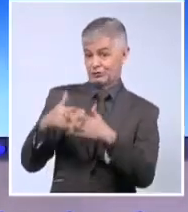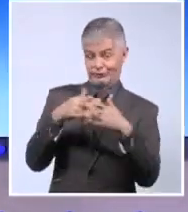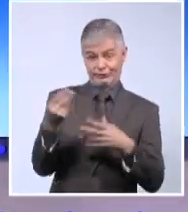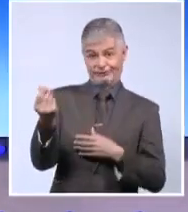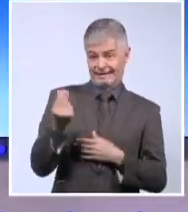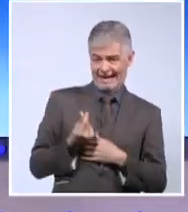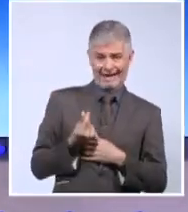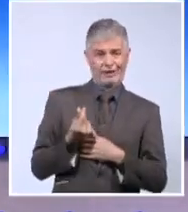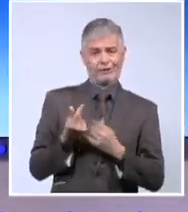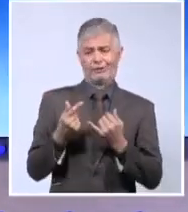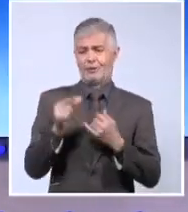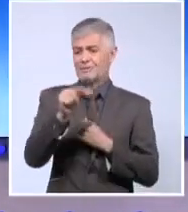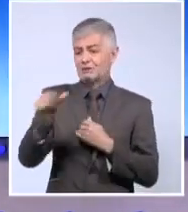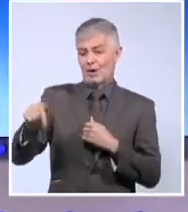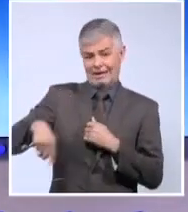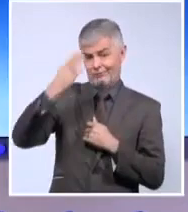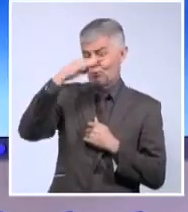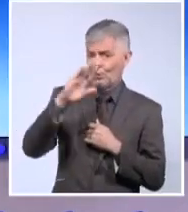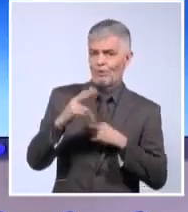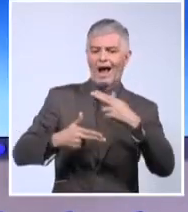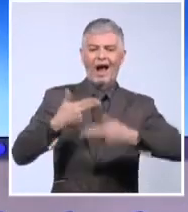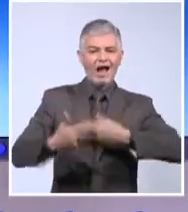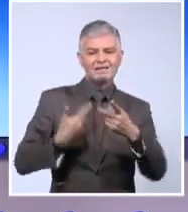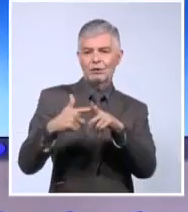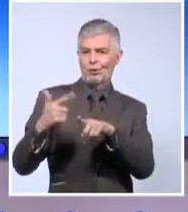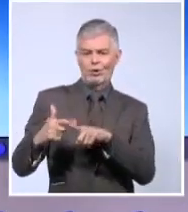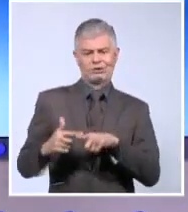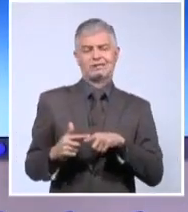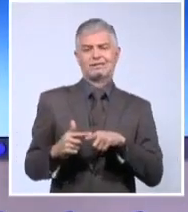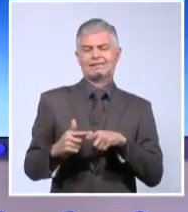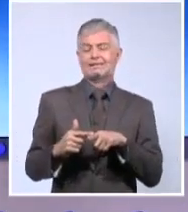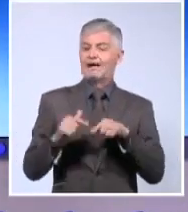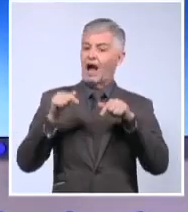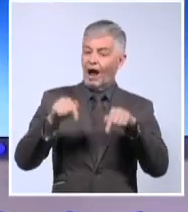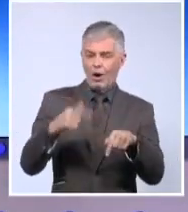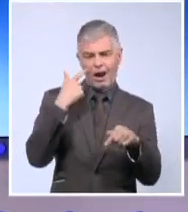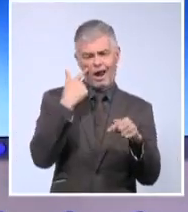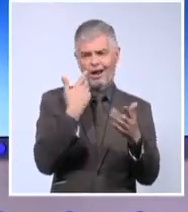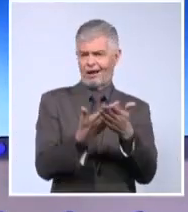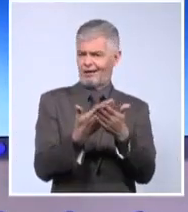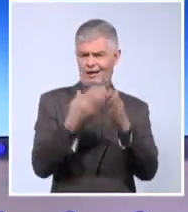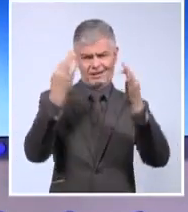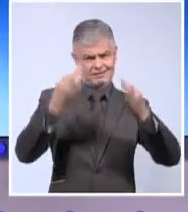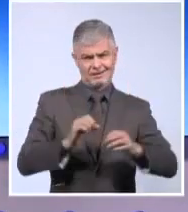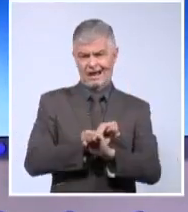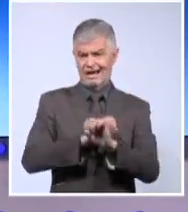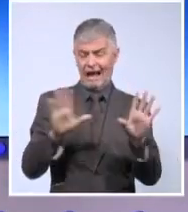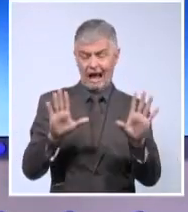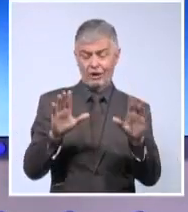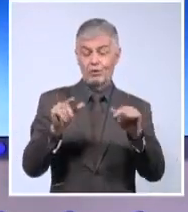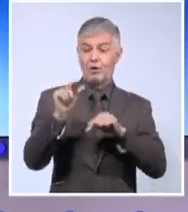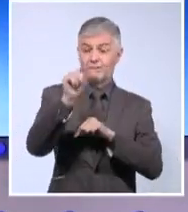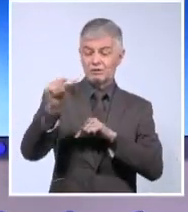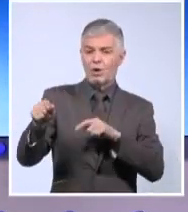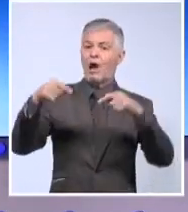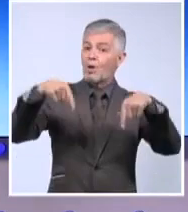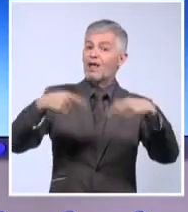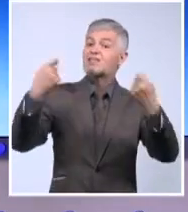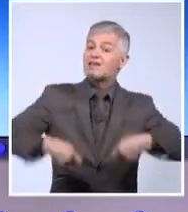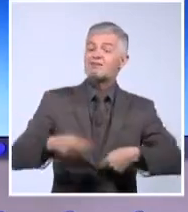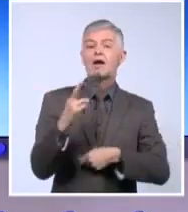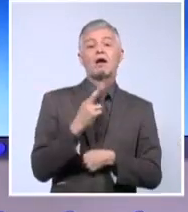personas que ejecutan aquí en Cuba. Y ahora es evidente que no queda otro camino que esta persona tiene que responder ante la ley.